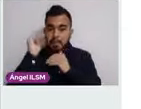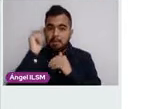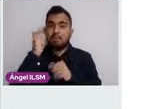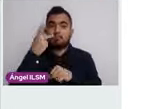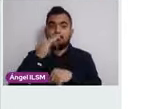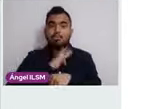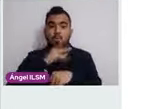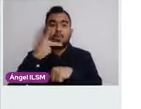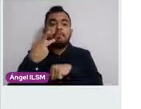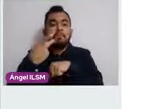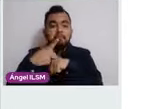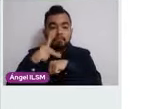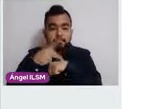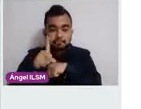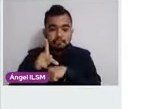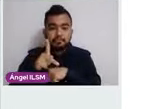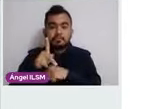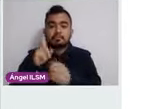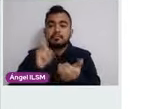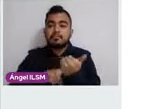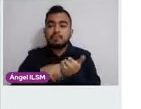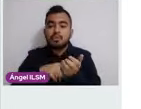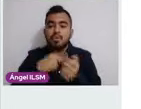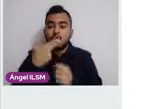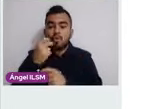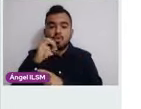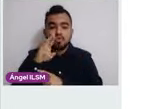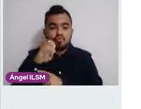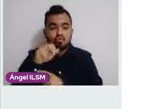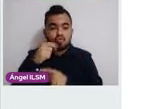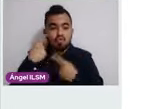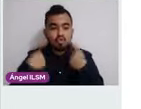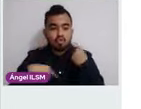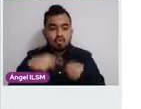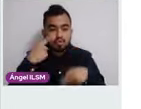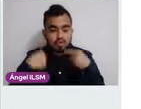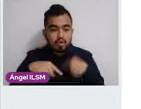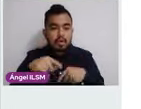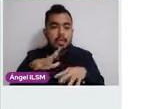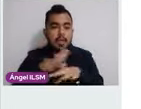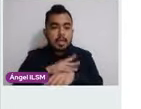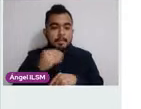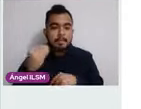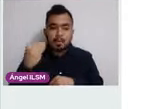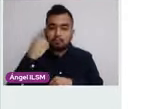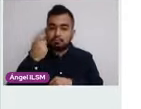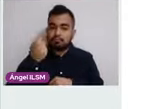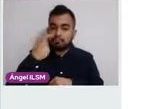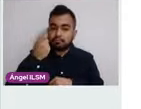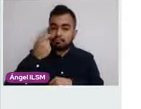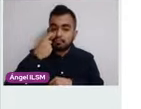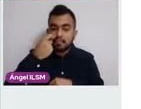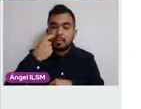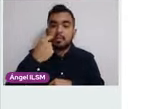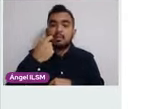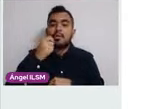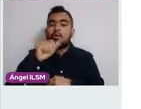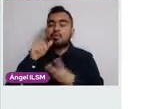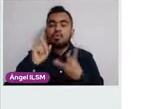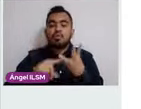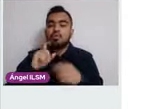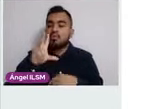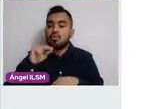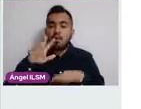riesgo. La terapia de reemplazo hormonal. Vemos en factores de riesgo mayores los no modificables que van a ser factores